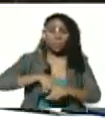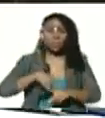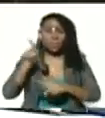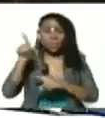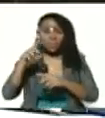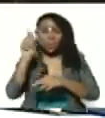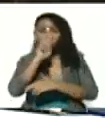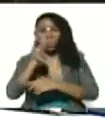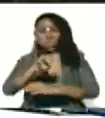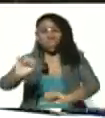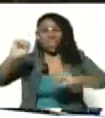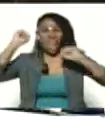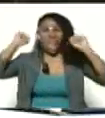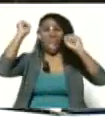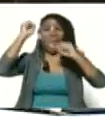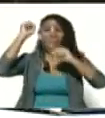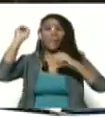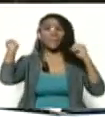la guarimba,